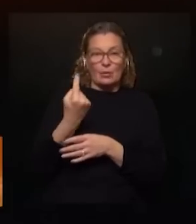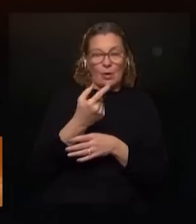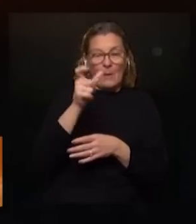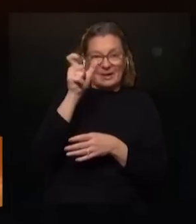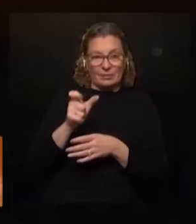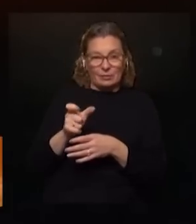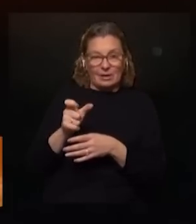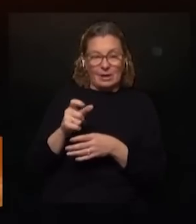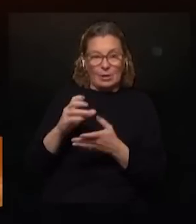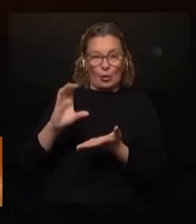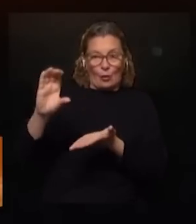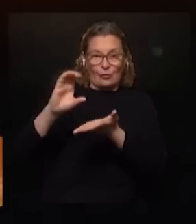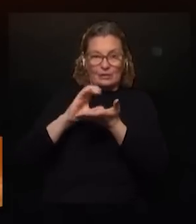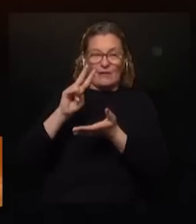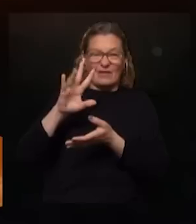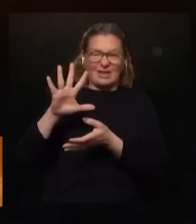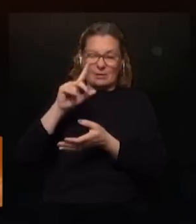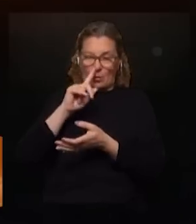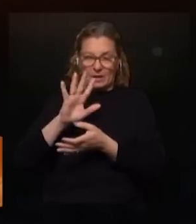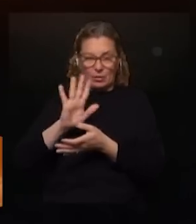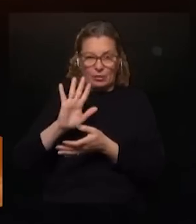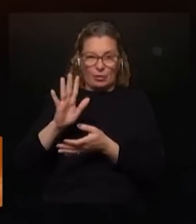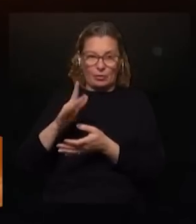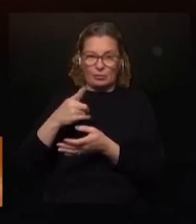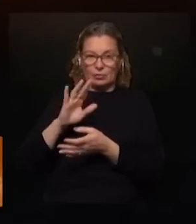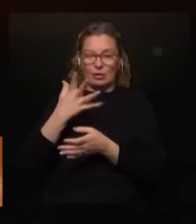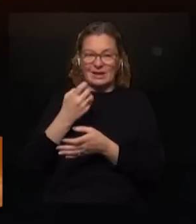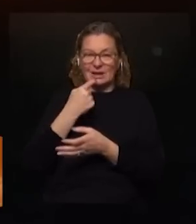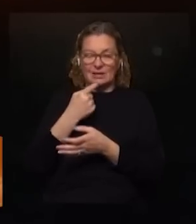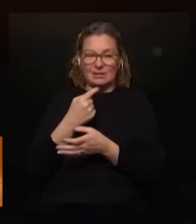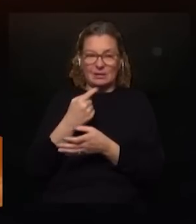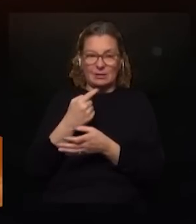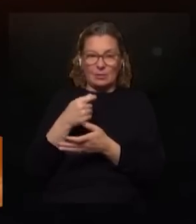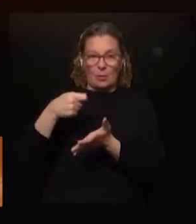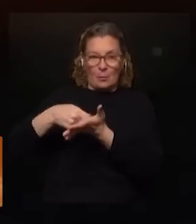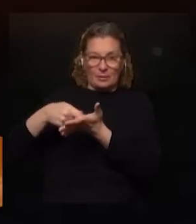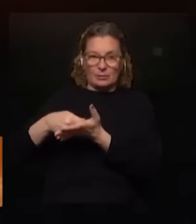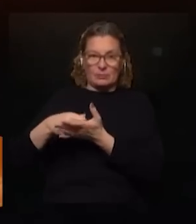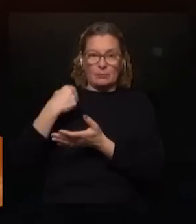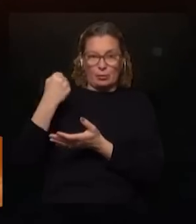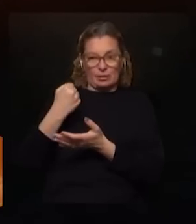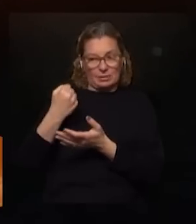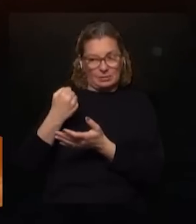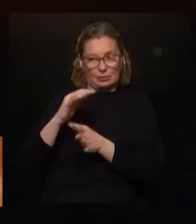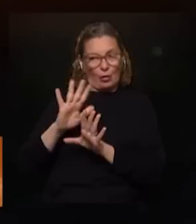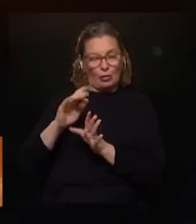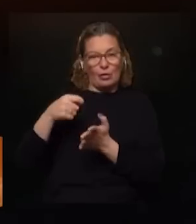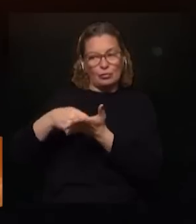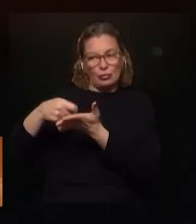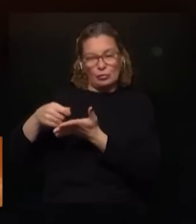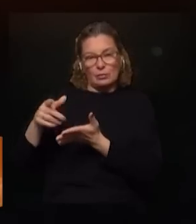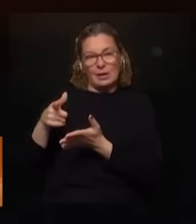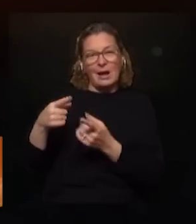un crédito 25.000 y tampoco comprende a grandes deudores una